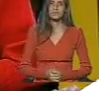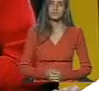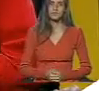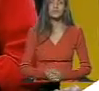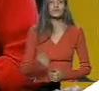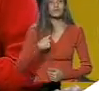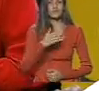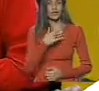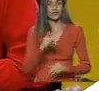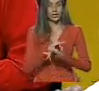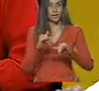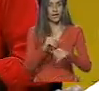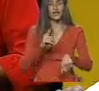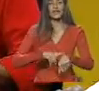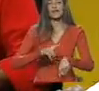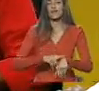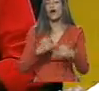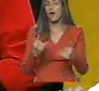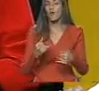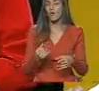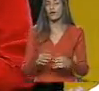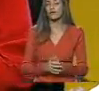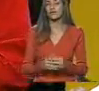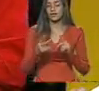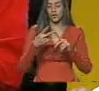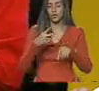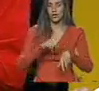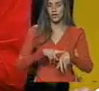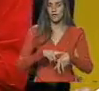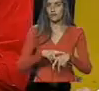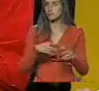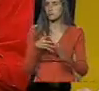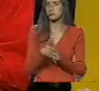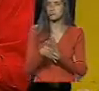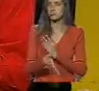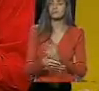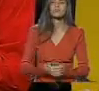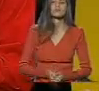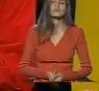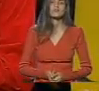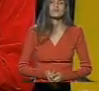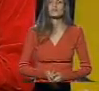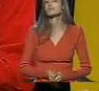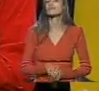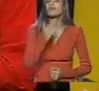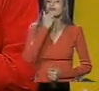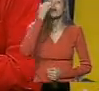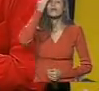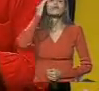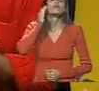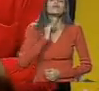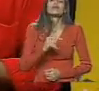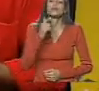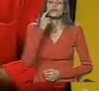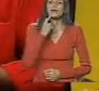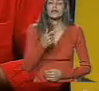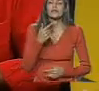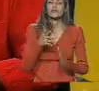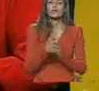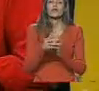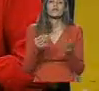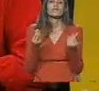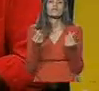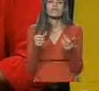Yo quiero cerrar este segmento con una sección, ¿dónde van los reales de la